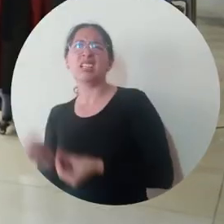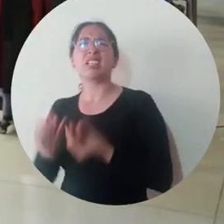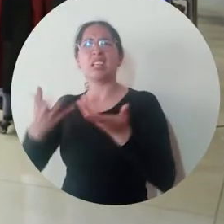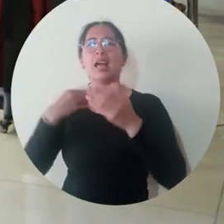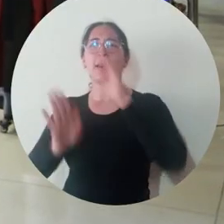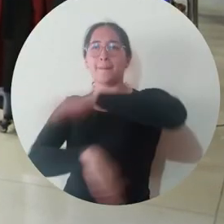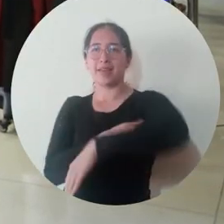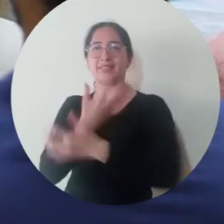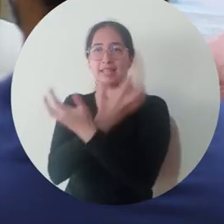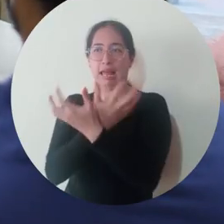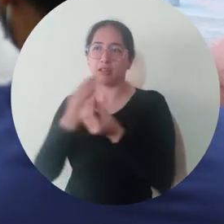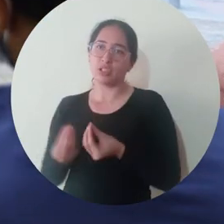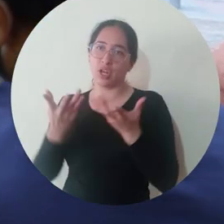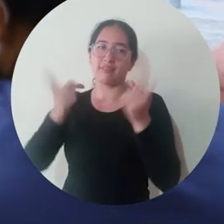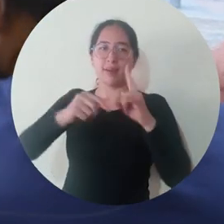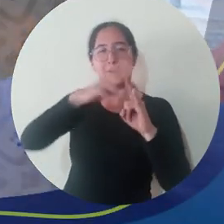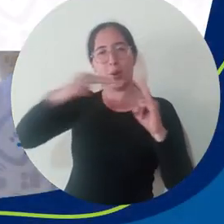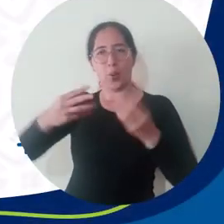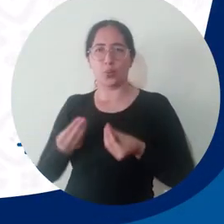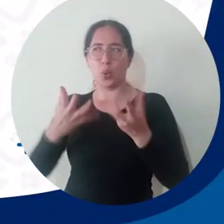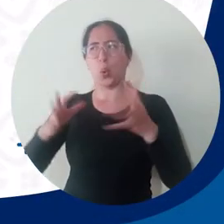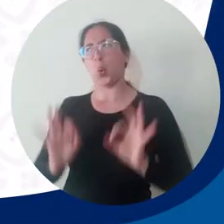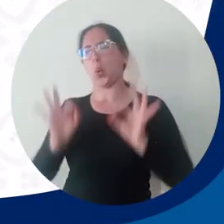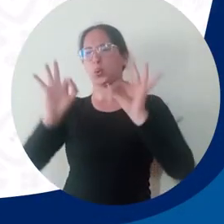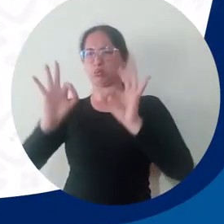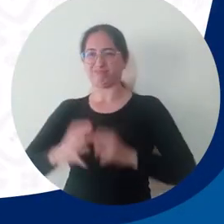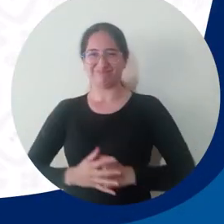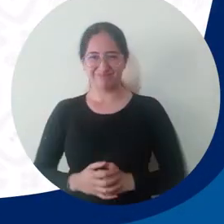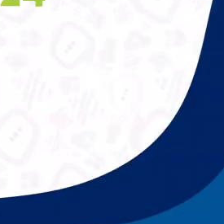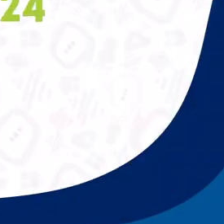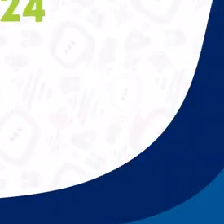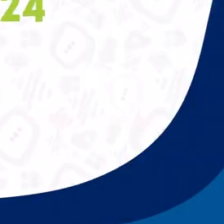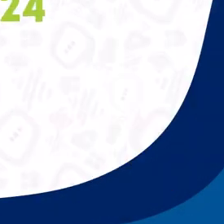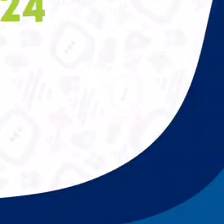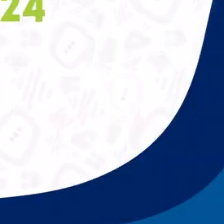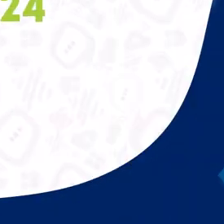Innovación y Unimagdalena. Aún más incluyente e innovadora.